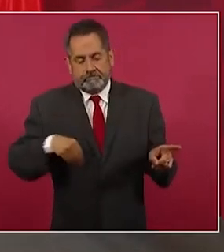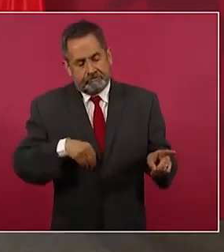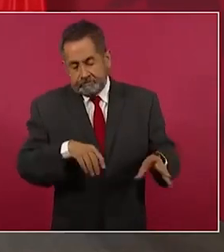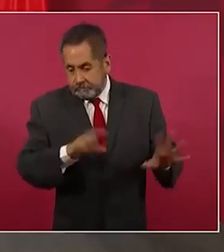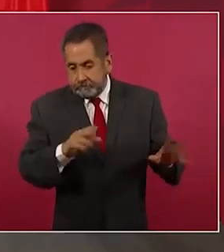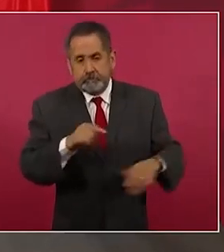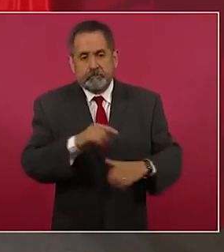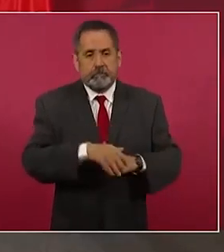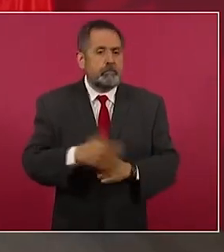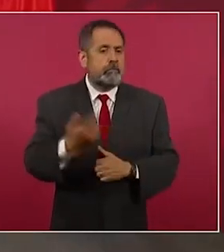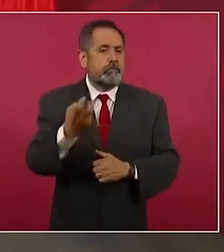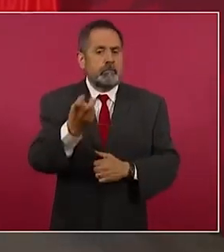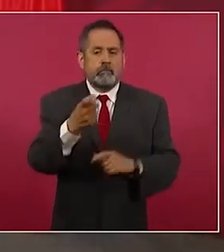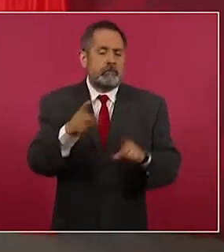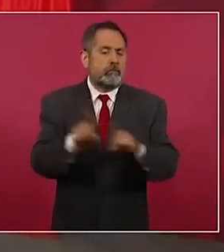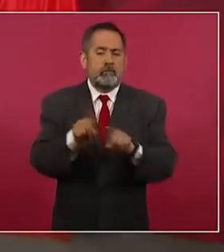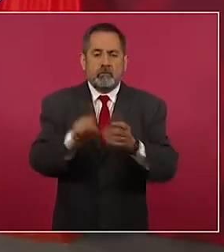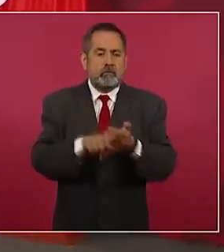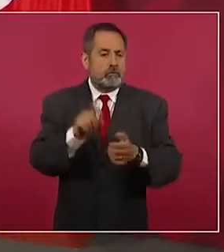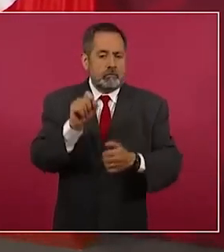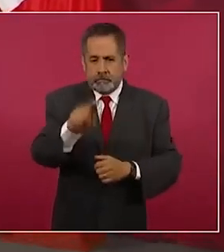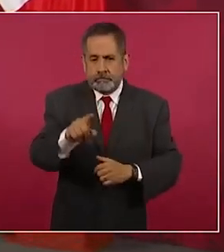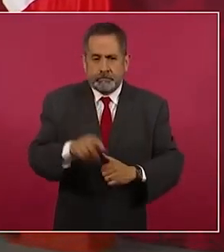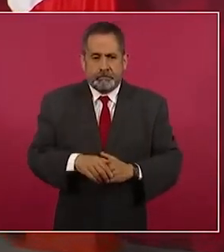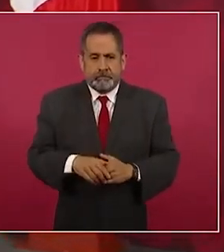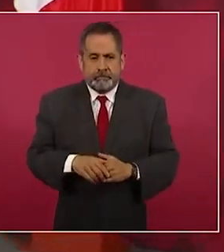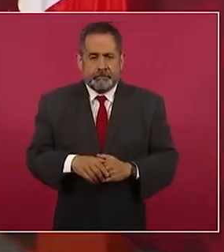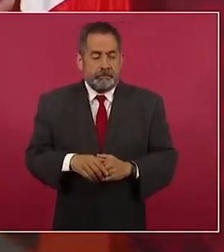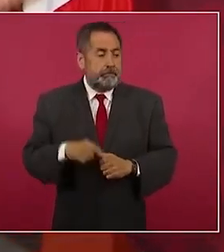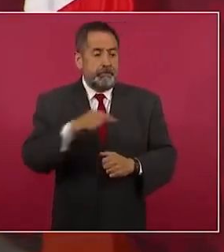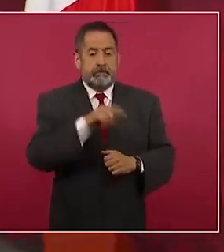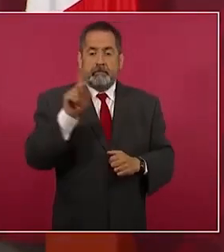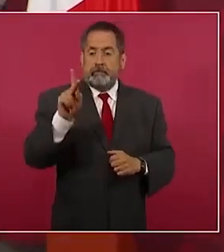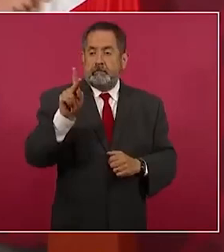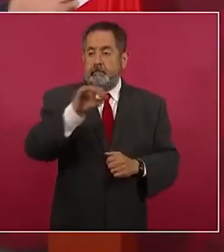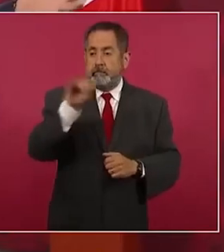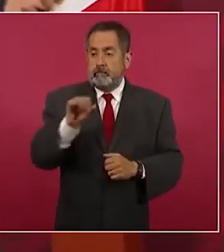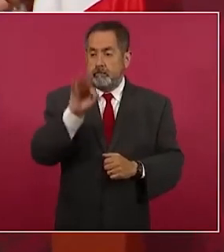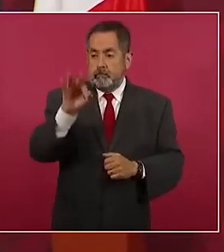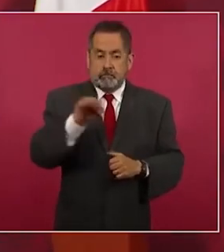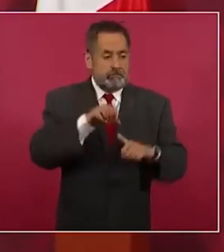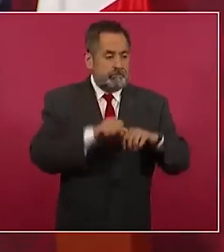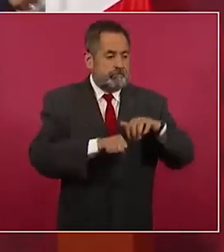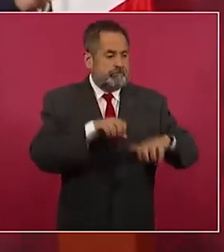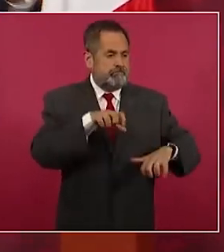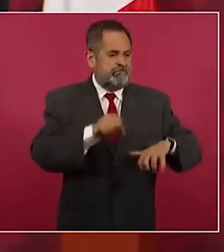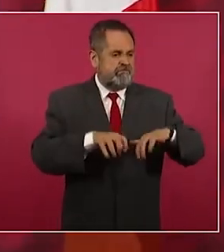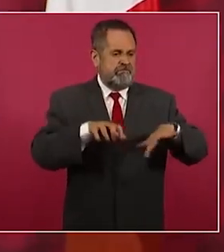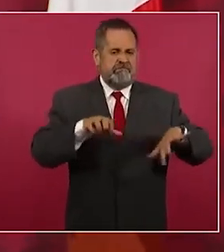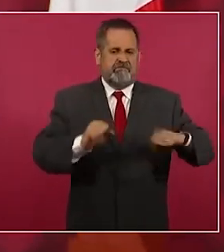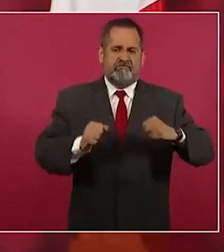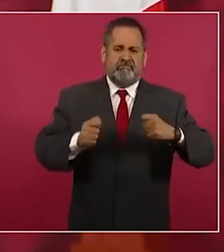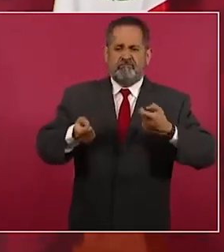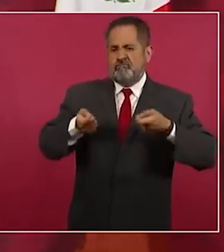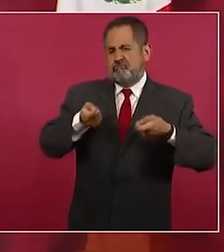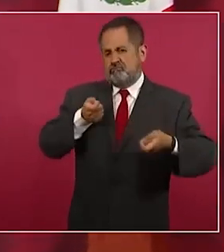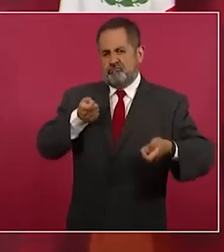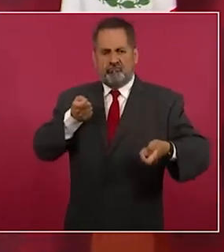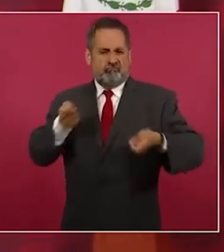Así también se fueron apoderando del Poder Judicial,